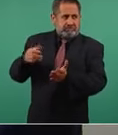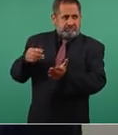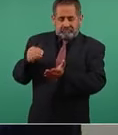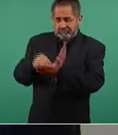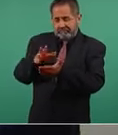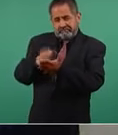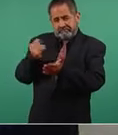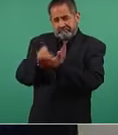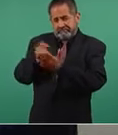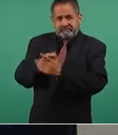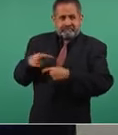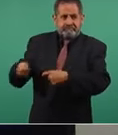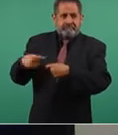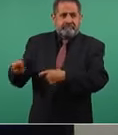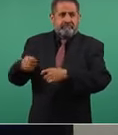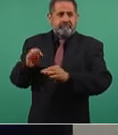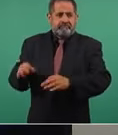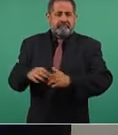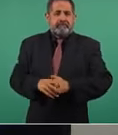que los de arriba.